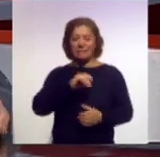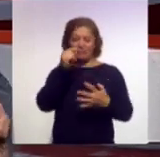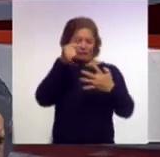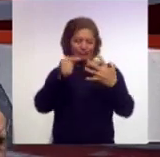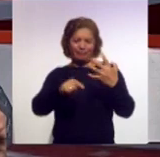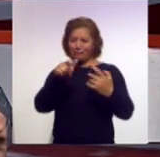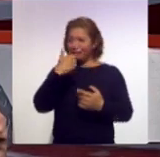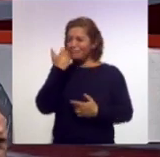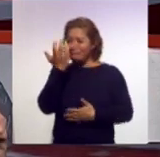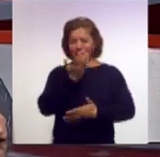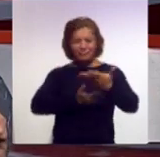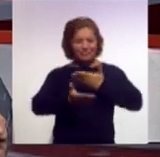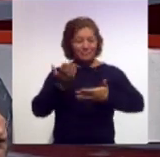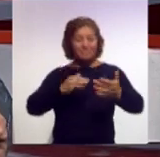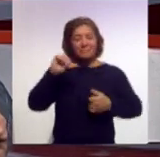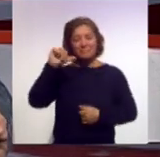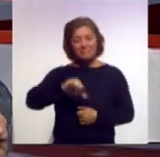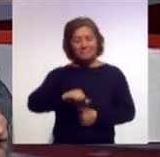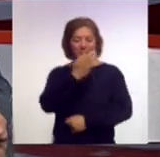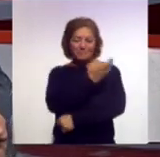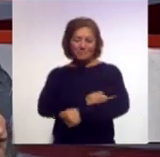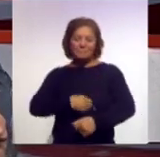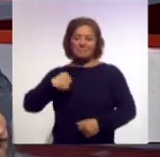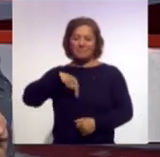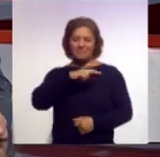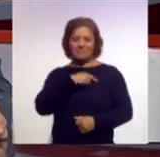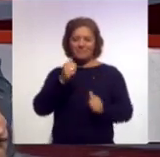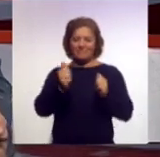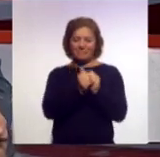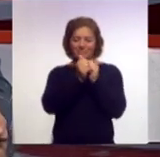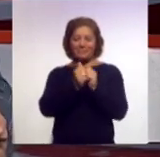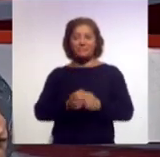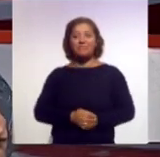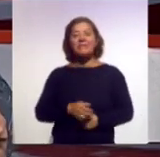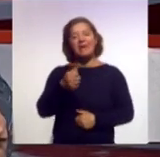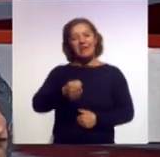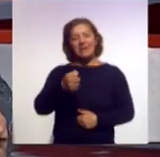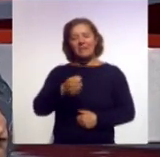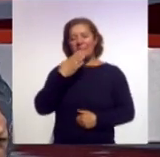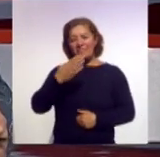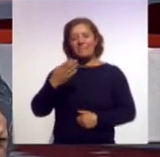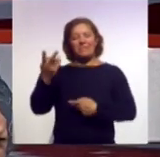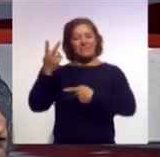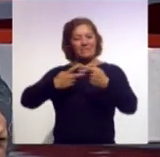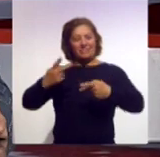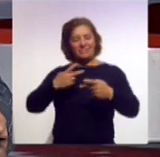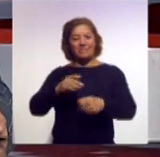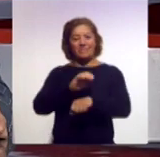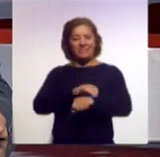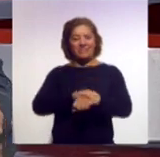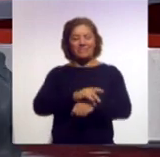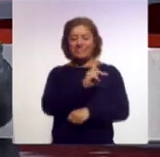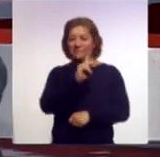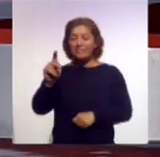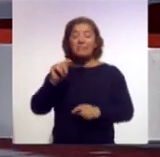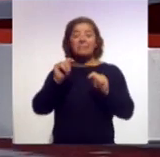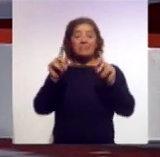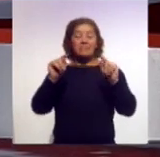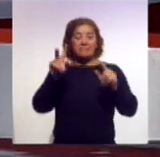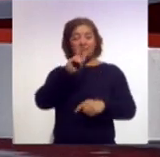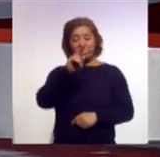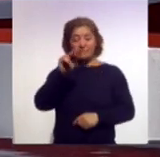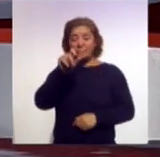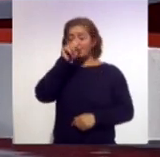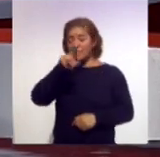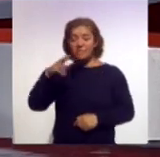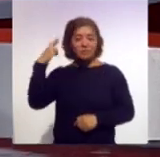que quiera usted compartir esta tarde con nosotros. Salude y le doy la más cordial bienvenida a nuestros amigos de Tlaxcala Televisión, así como